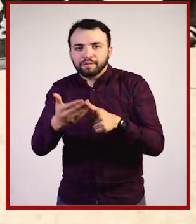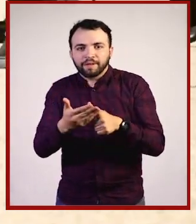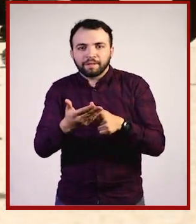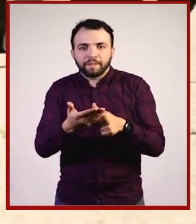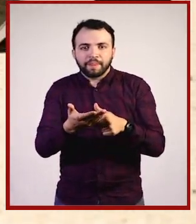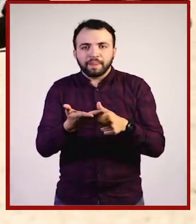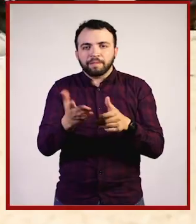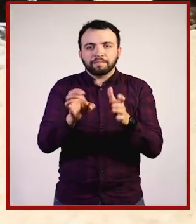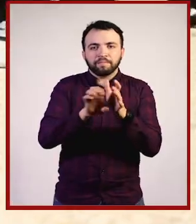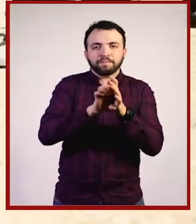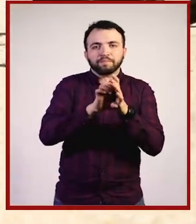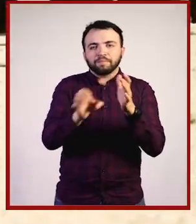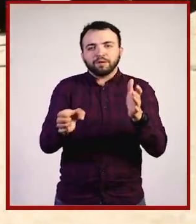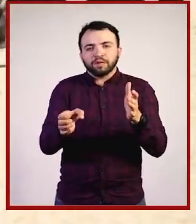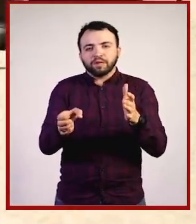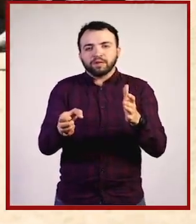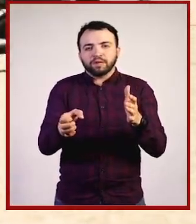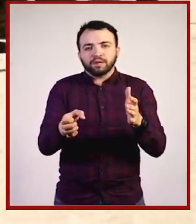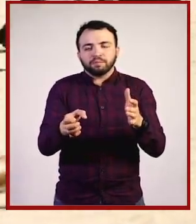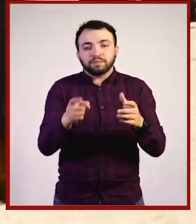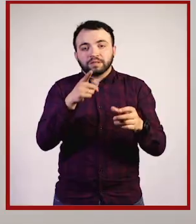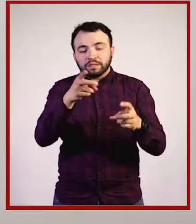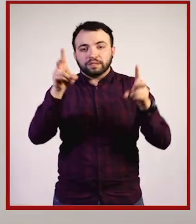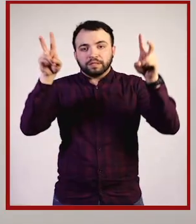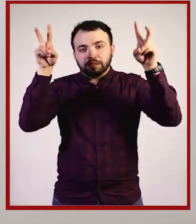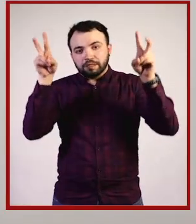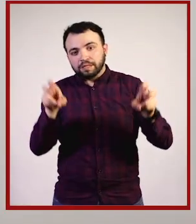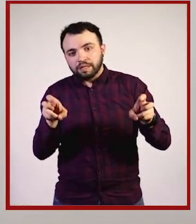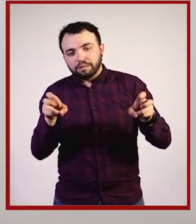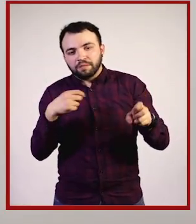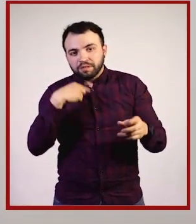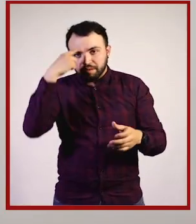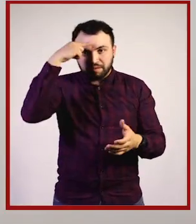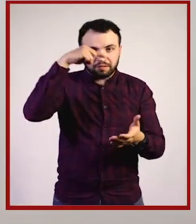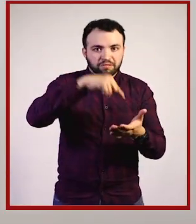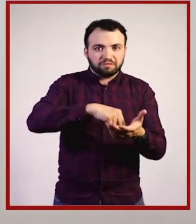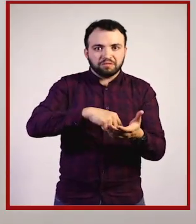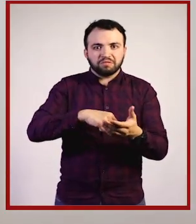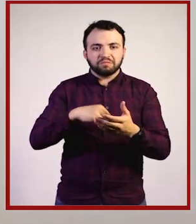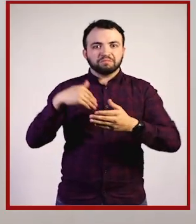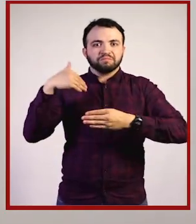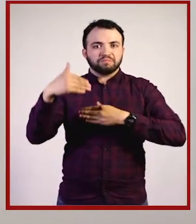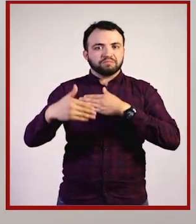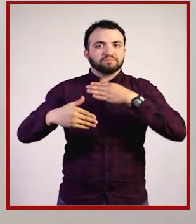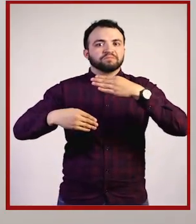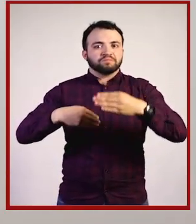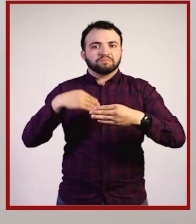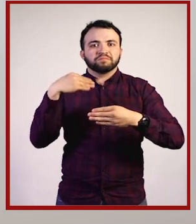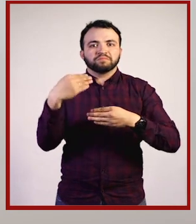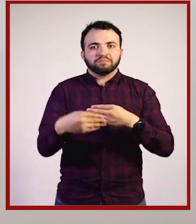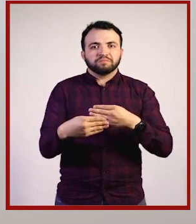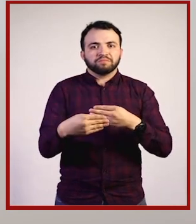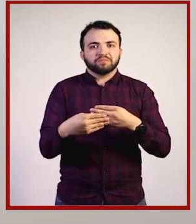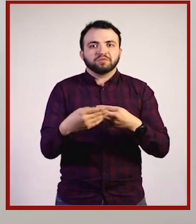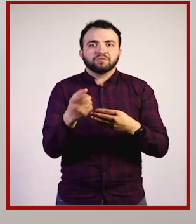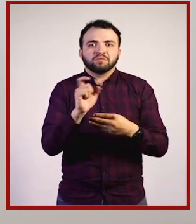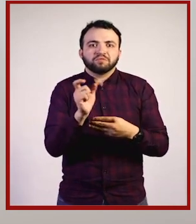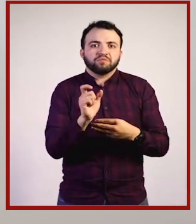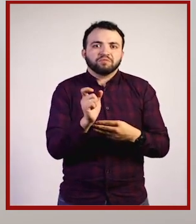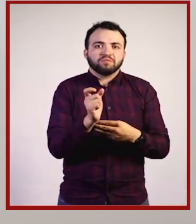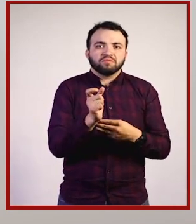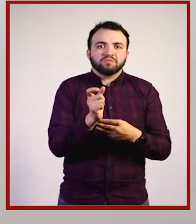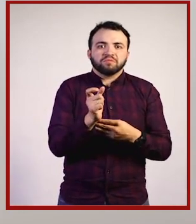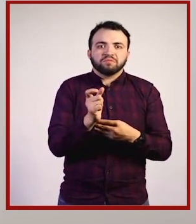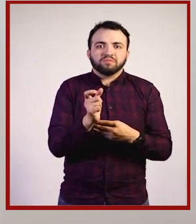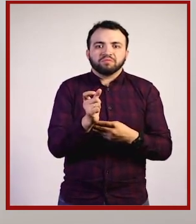este tema de la corrupción creo que se va dando al no precisamente dar